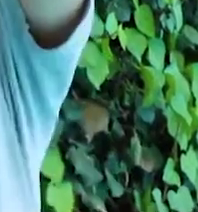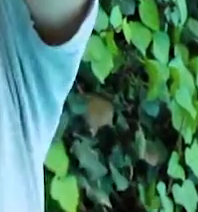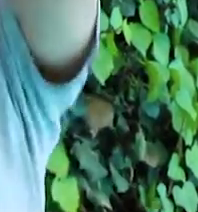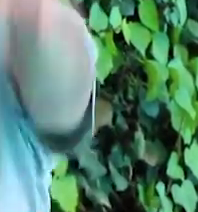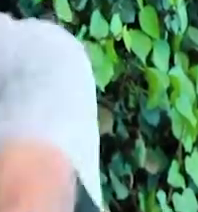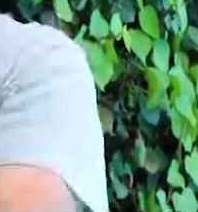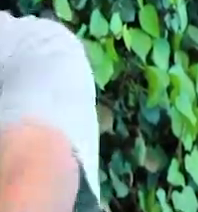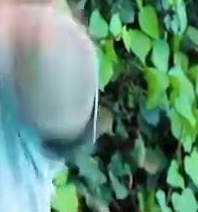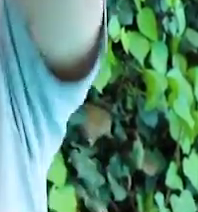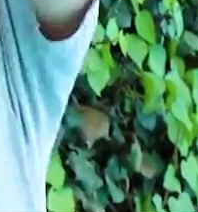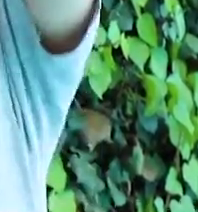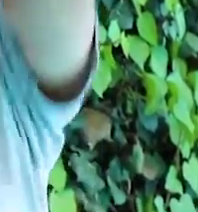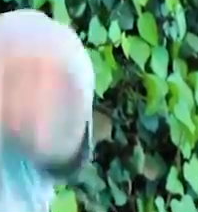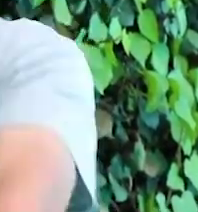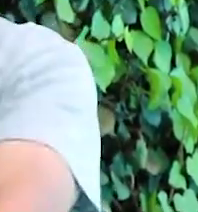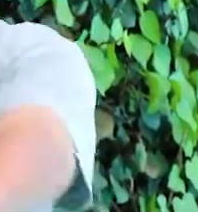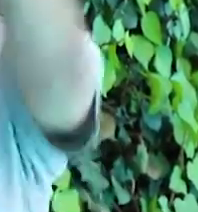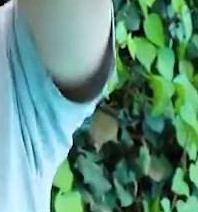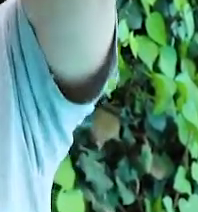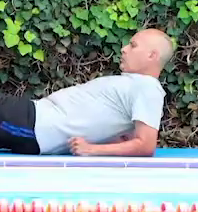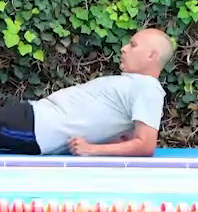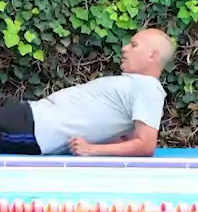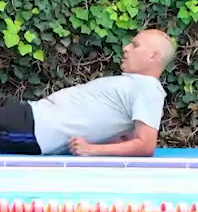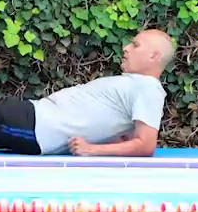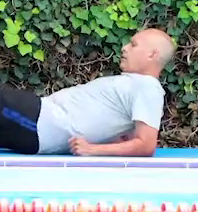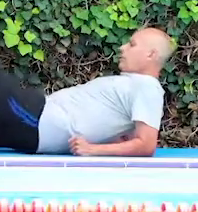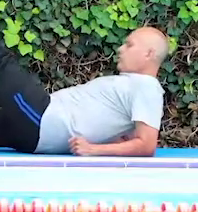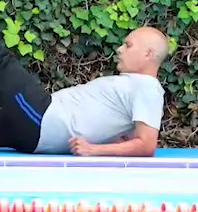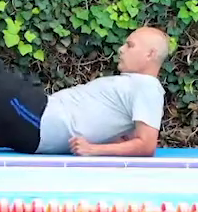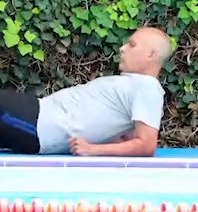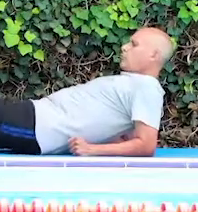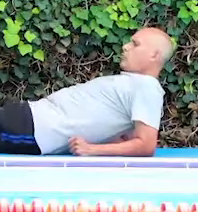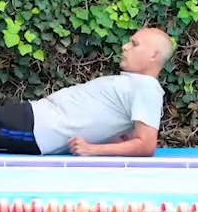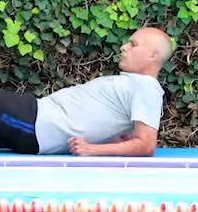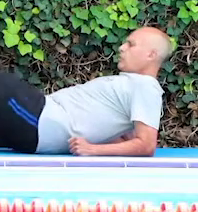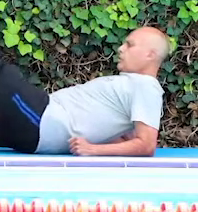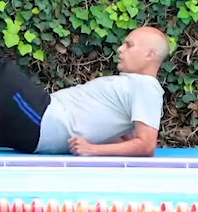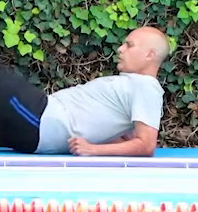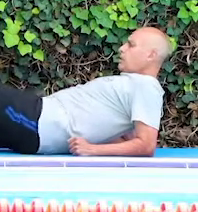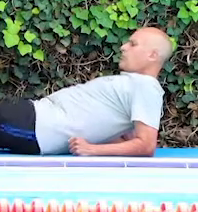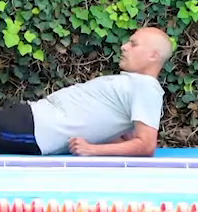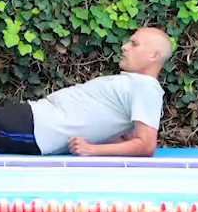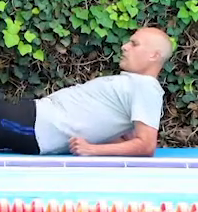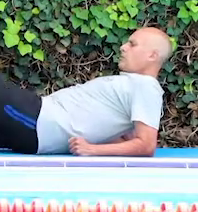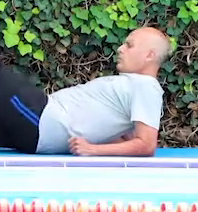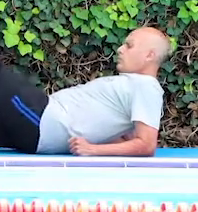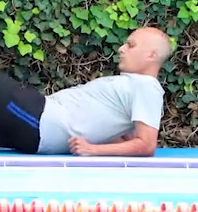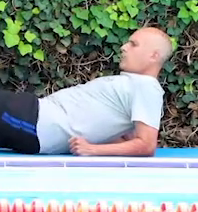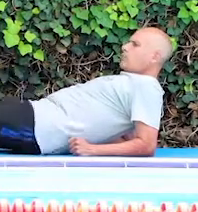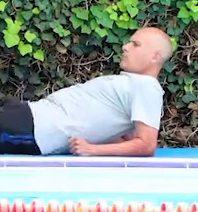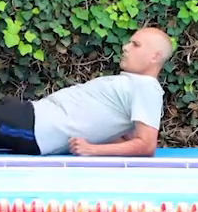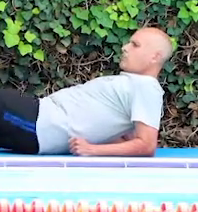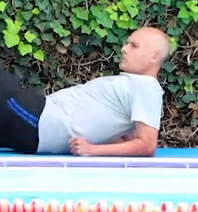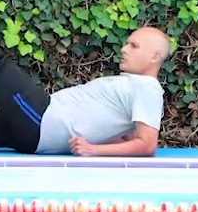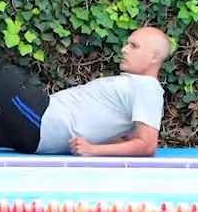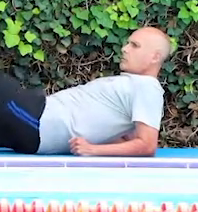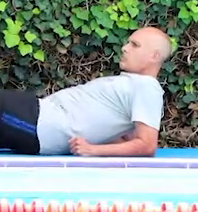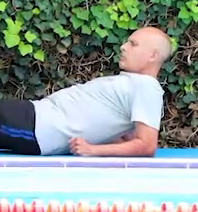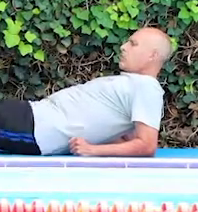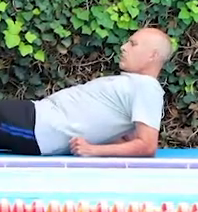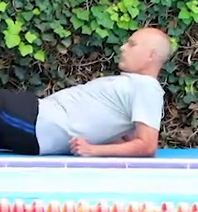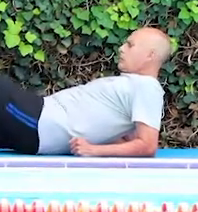Diez veces Diez veces La otra pierna Una Dos Tres Cuatro